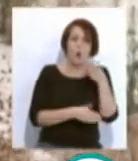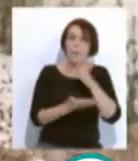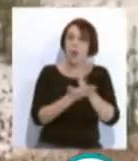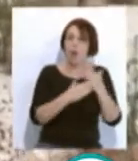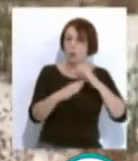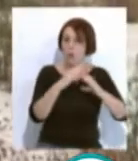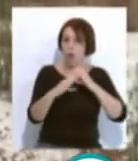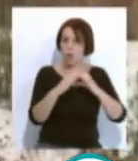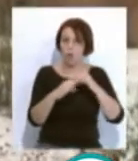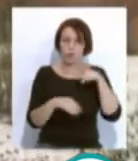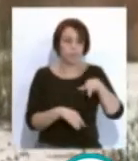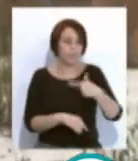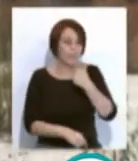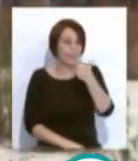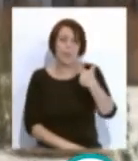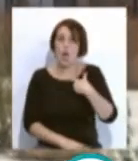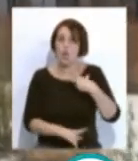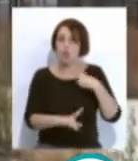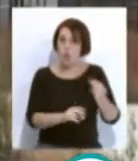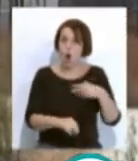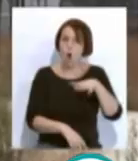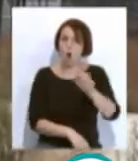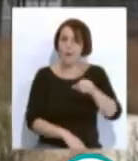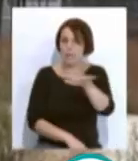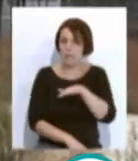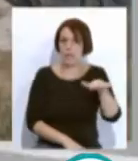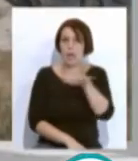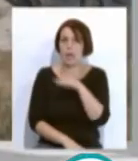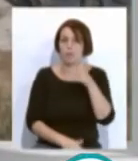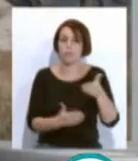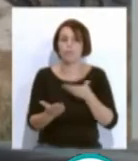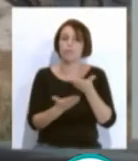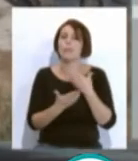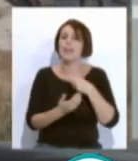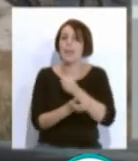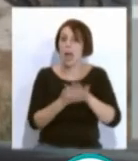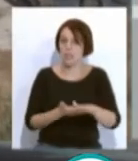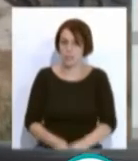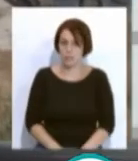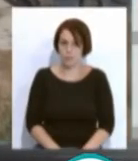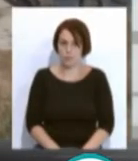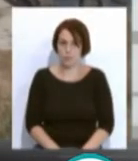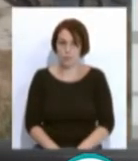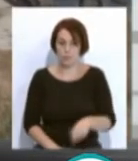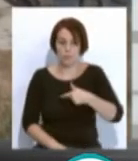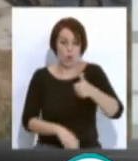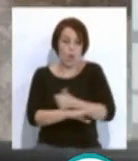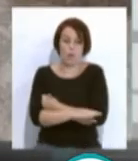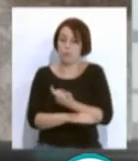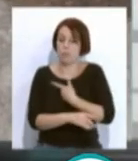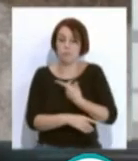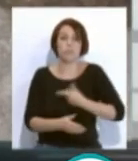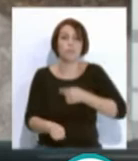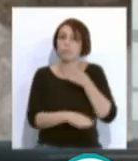comunicación, donde ha reflejado su rechazo a la compra del terreno, reclamándolo gratis. Los ciudadanos exigen en estos momentos una máxima